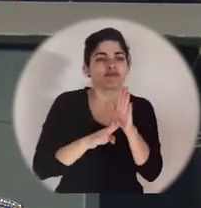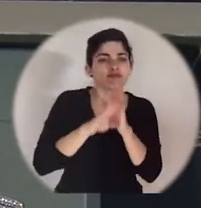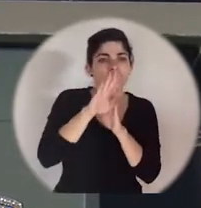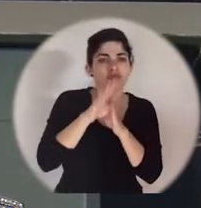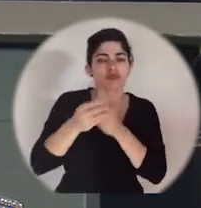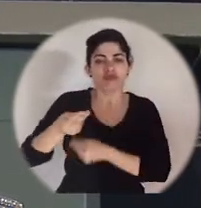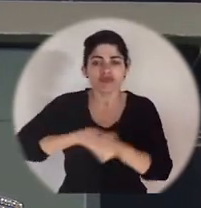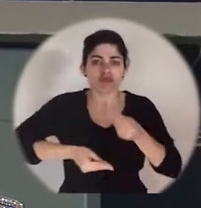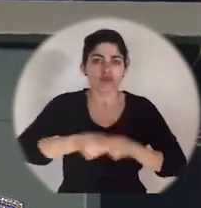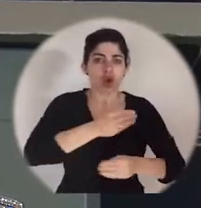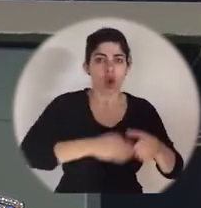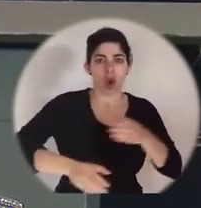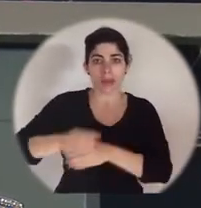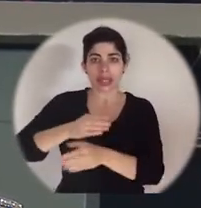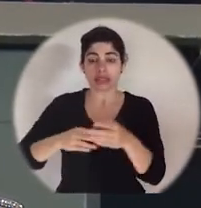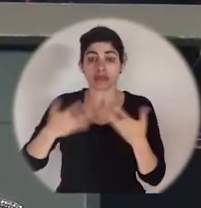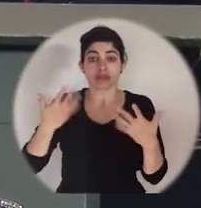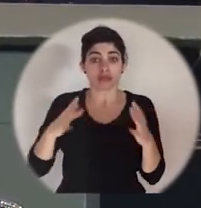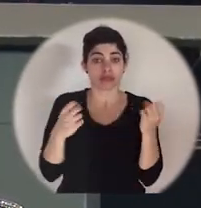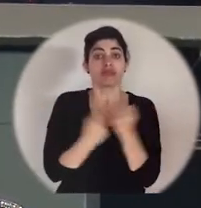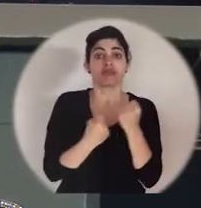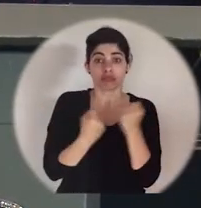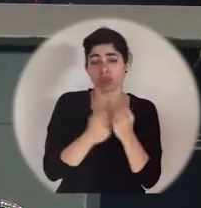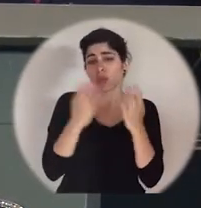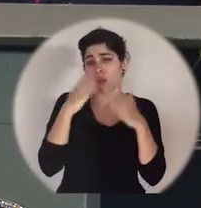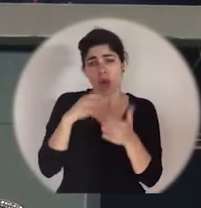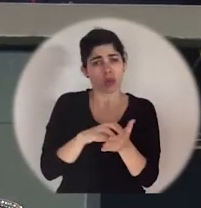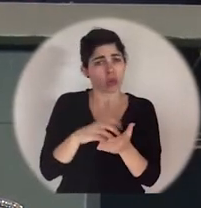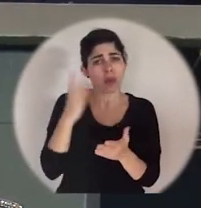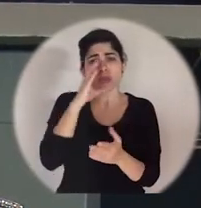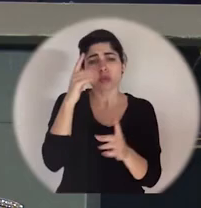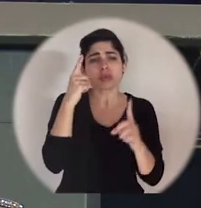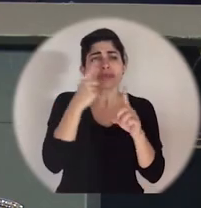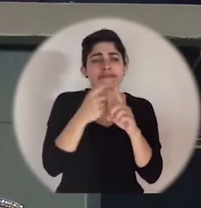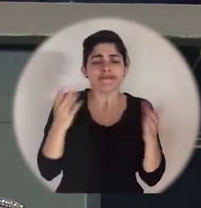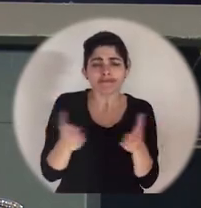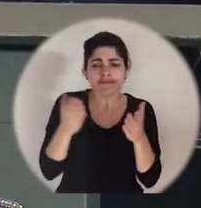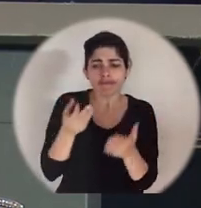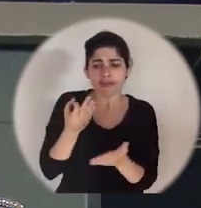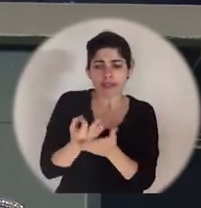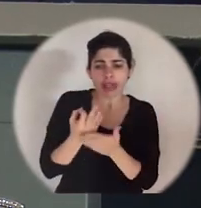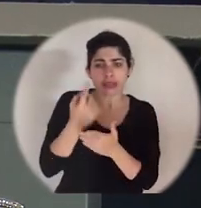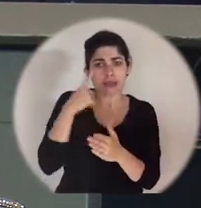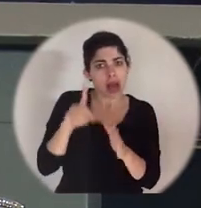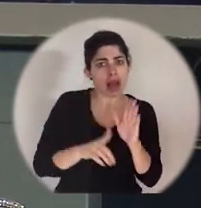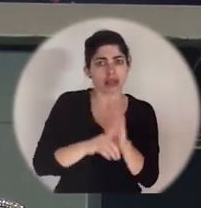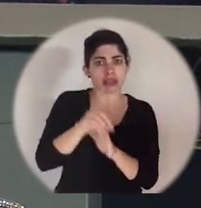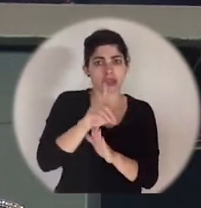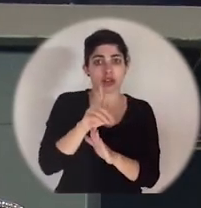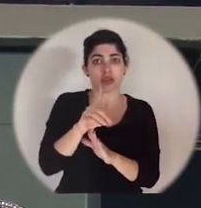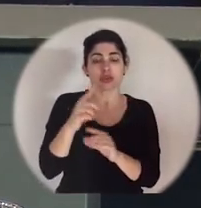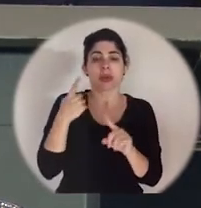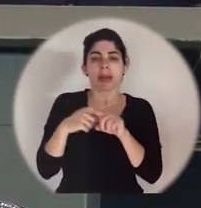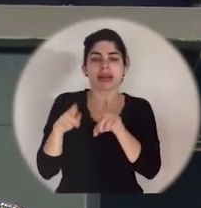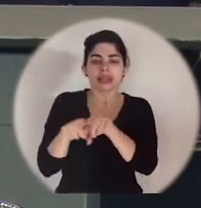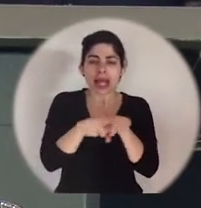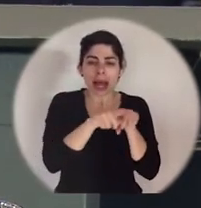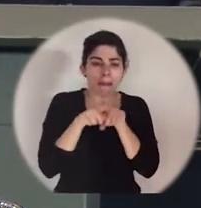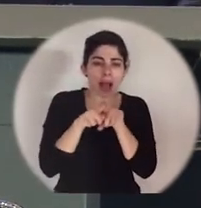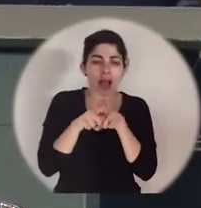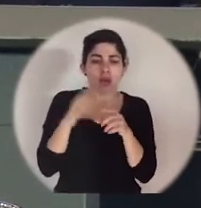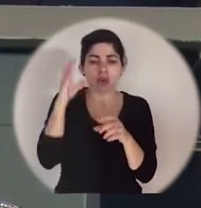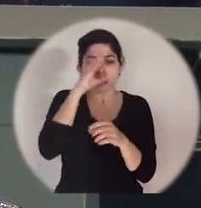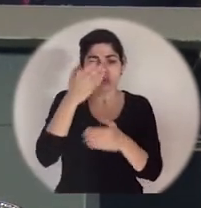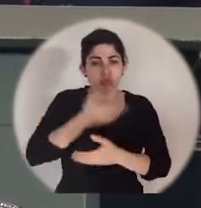comercial. Hemos potenciado sin duda la promoción y el financiamiento del desarrollo y nos hemos hermanado en mecanismos de